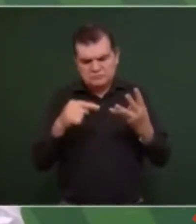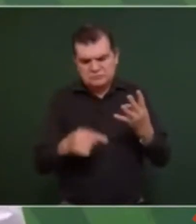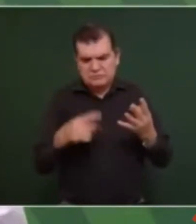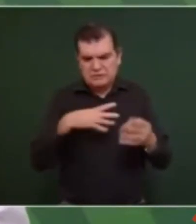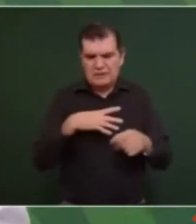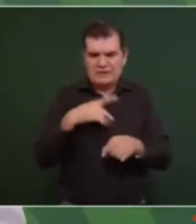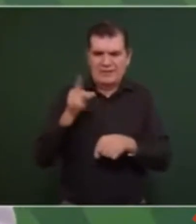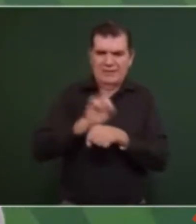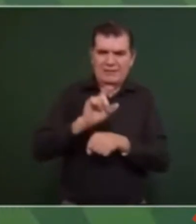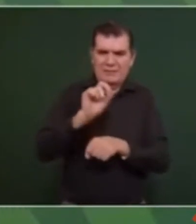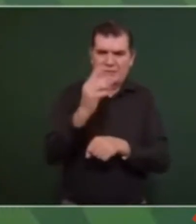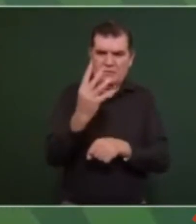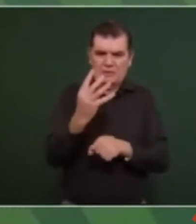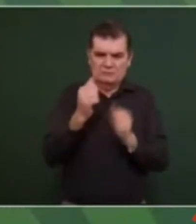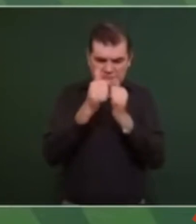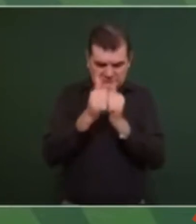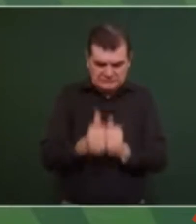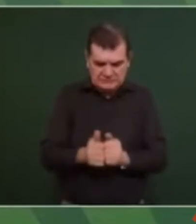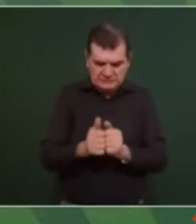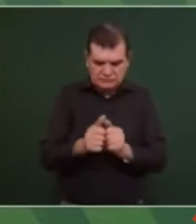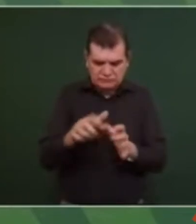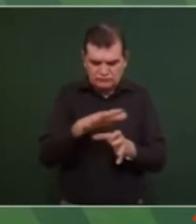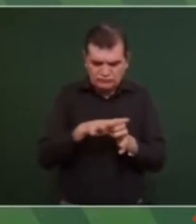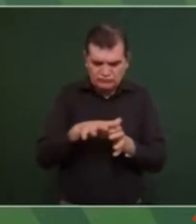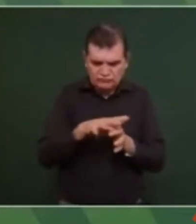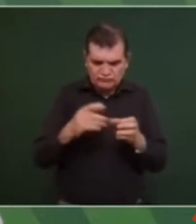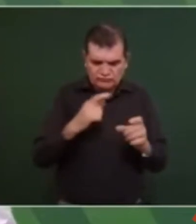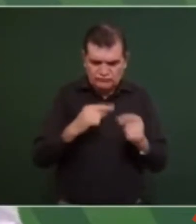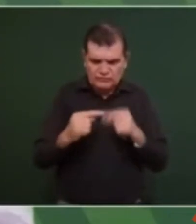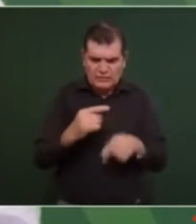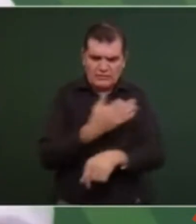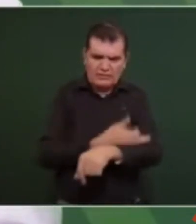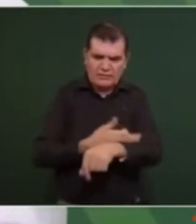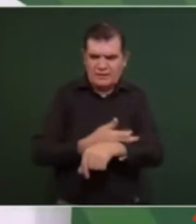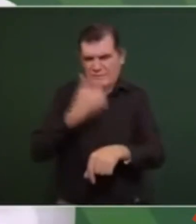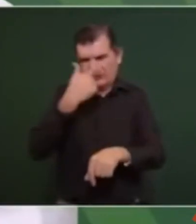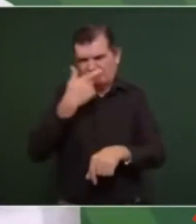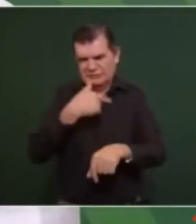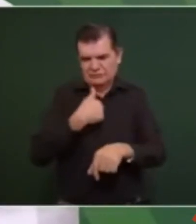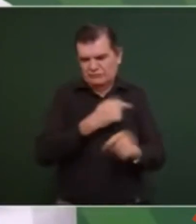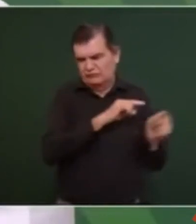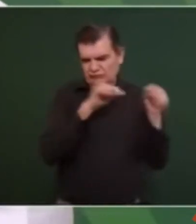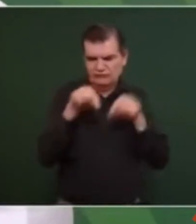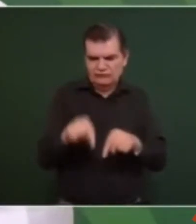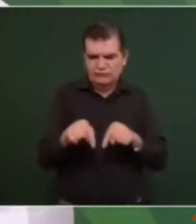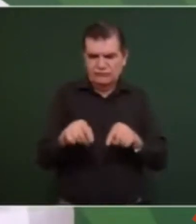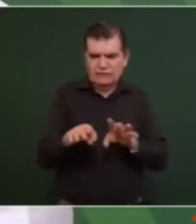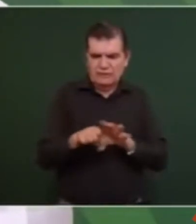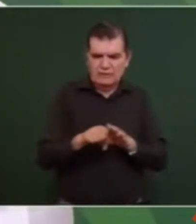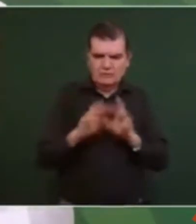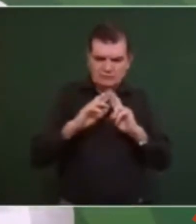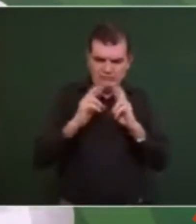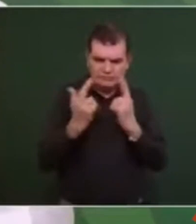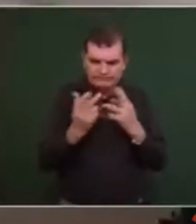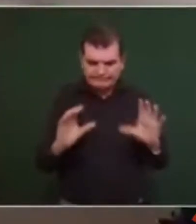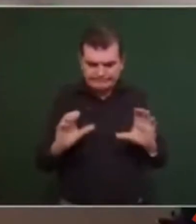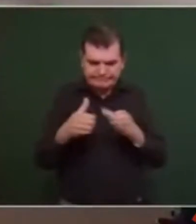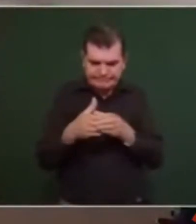el día 24 en la tarde noche que llegamos hicimos la reunión